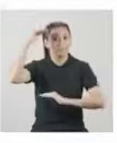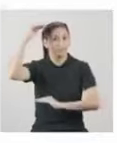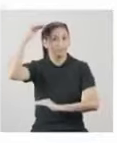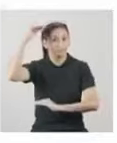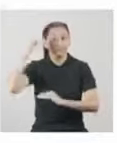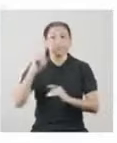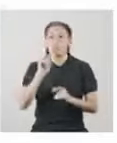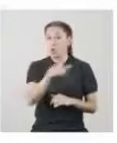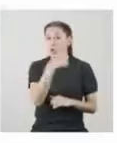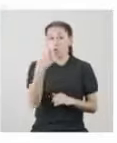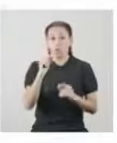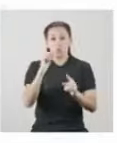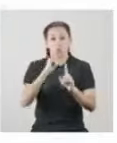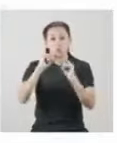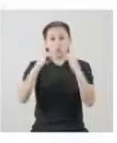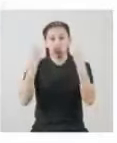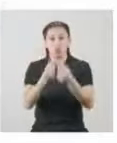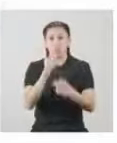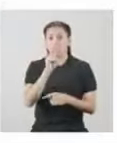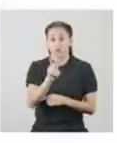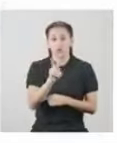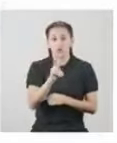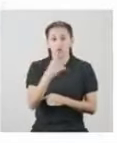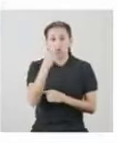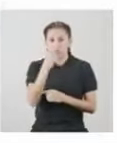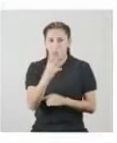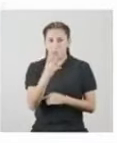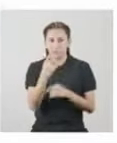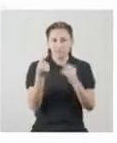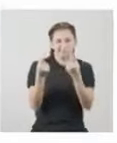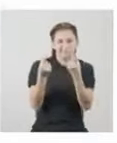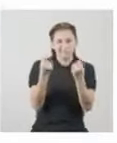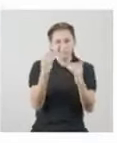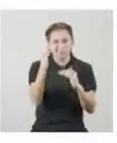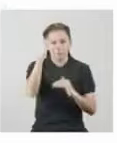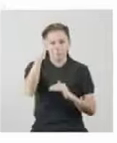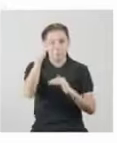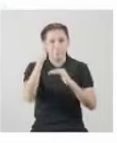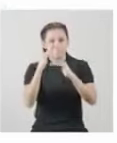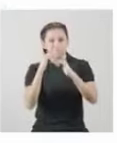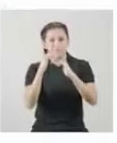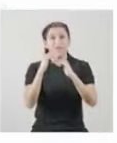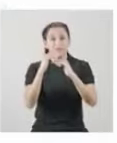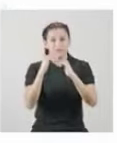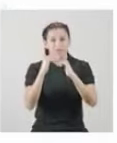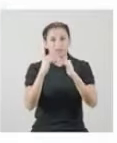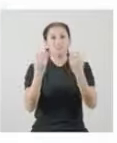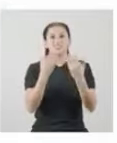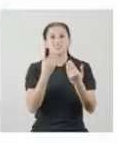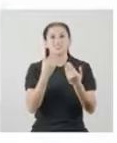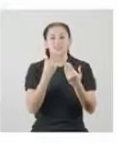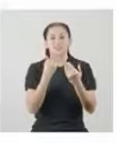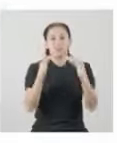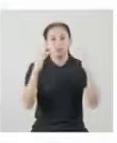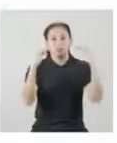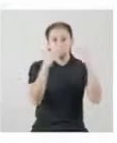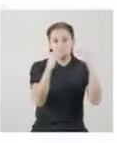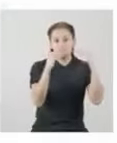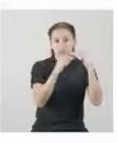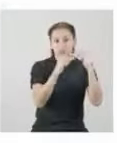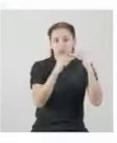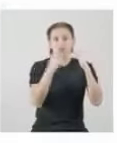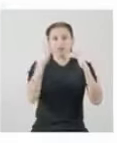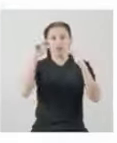Mientras en el grupo 2, esa diferencia se ve relativamente reducida Siendo menor la